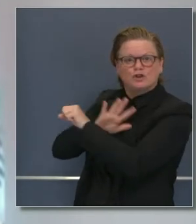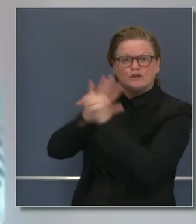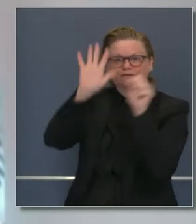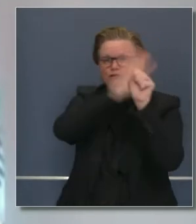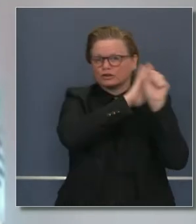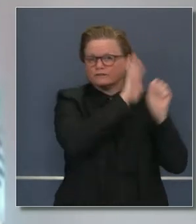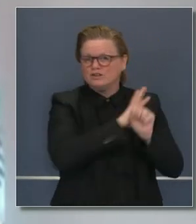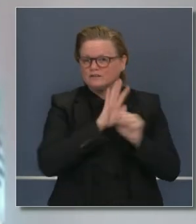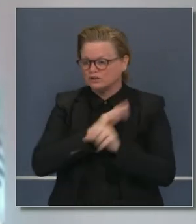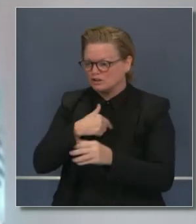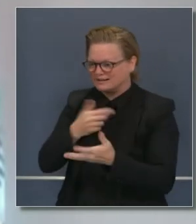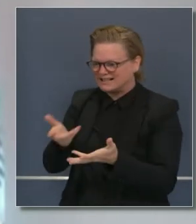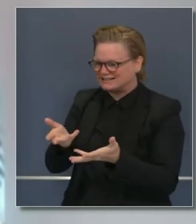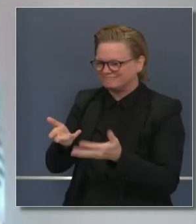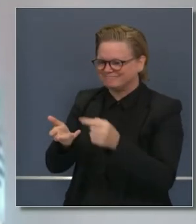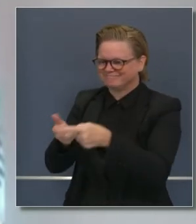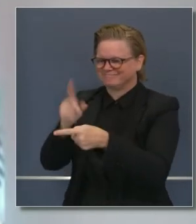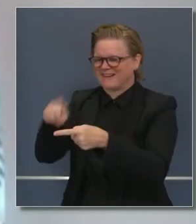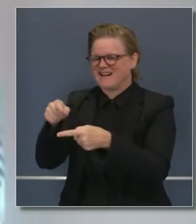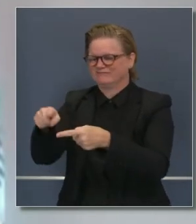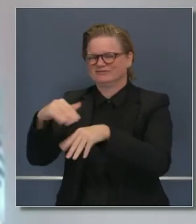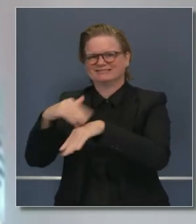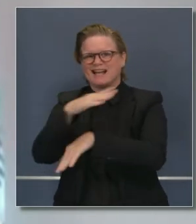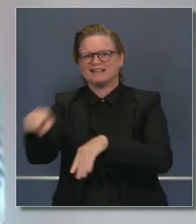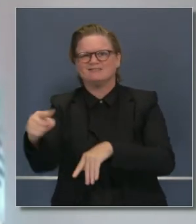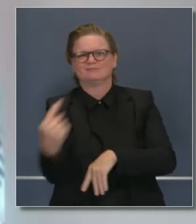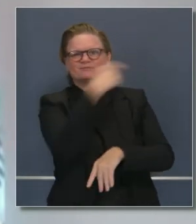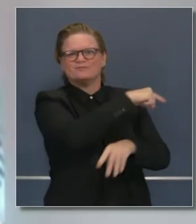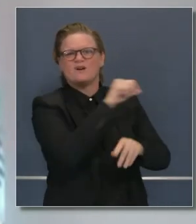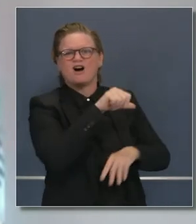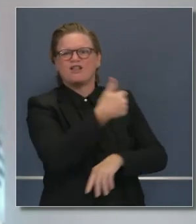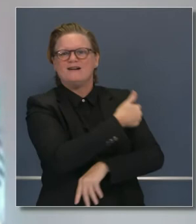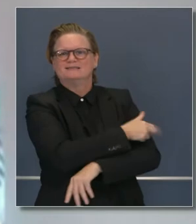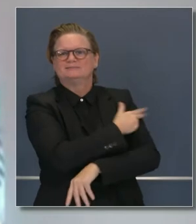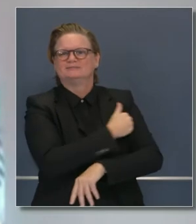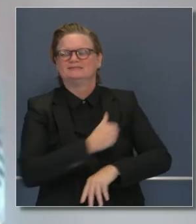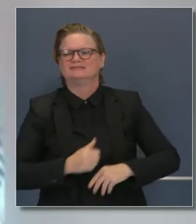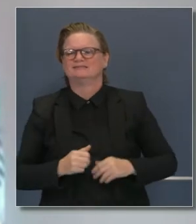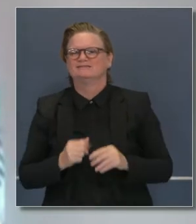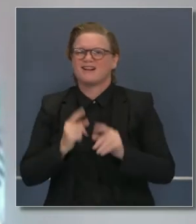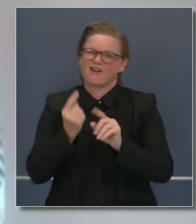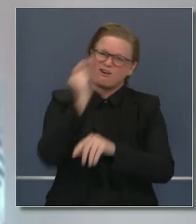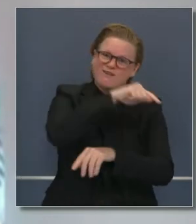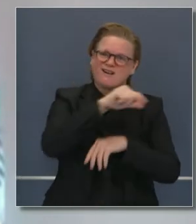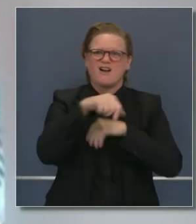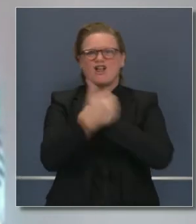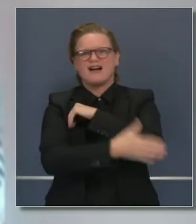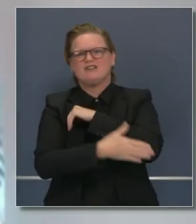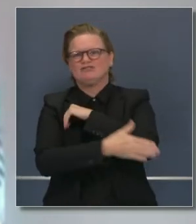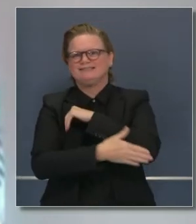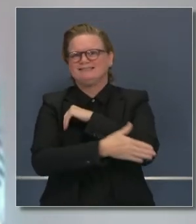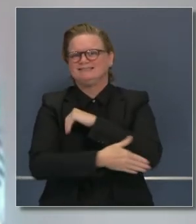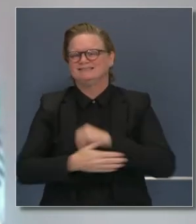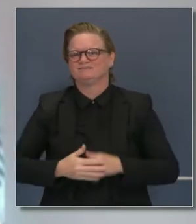para aumentar su capacidad en las unidades de cuidados intensivos para que no sea tan necesario